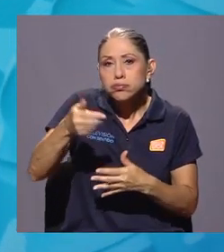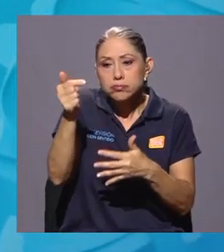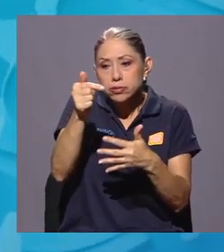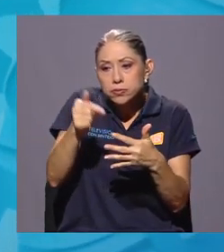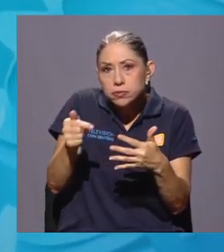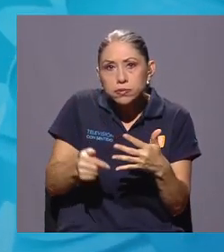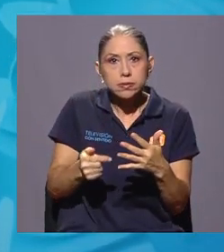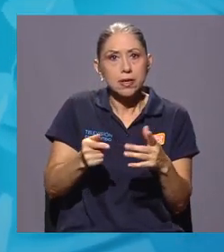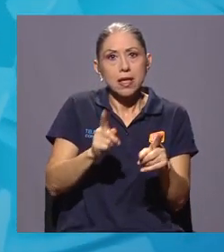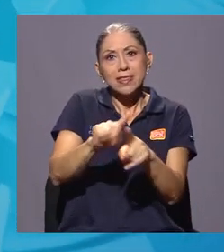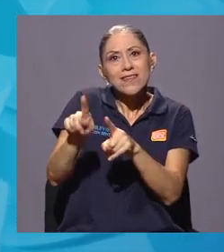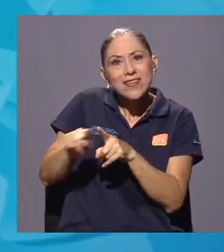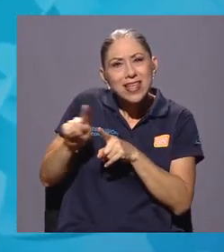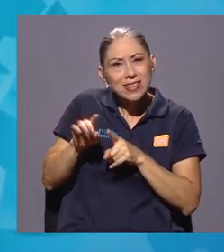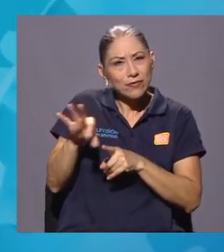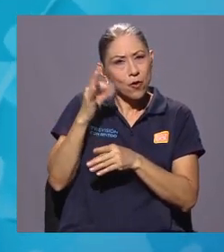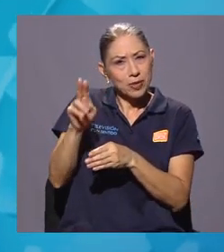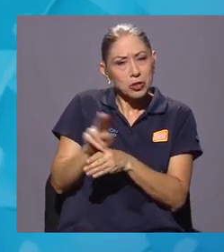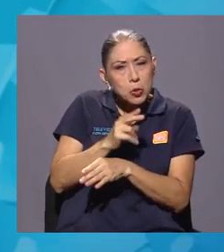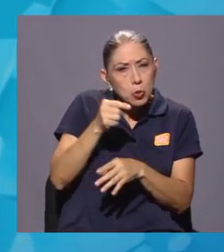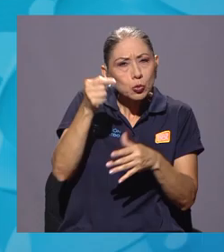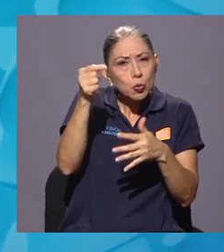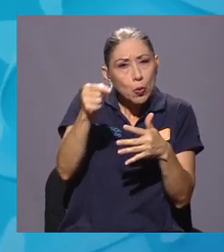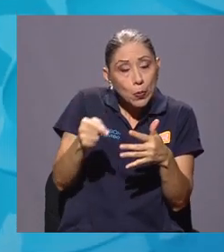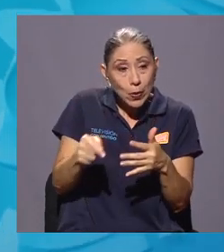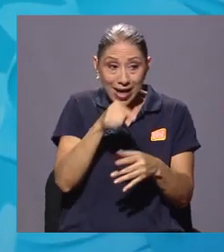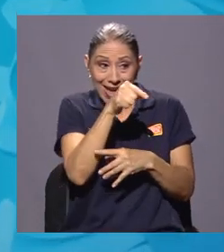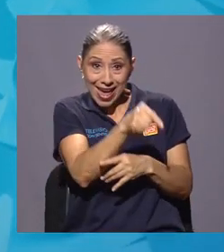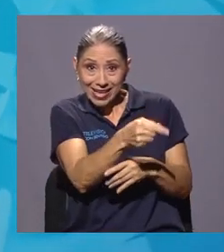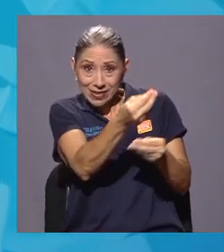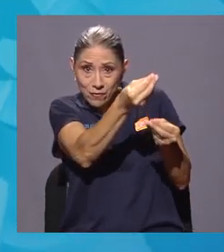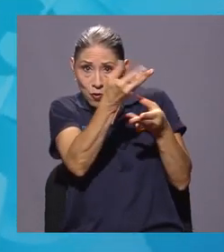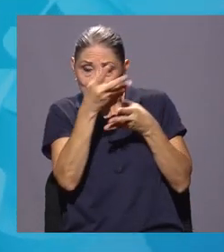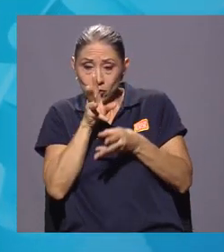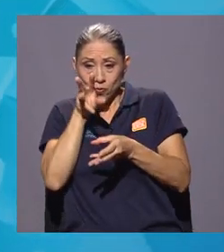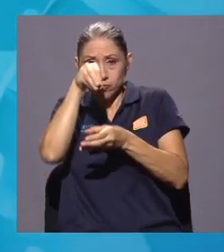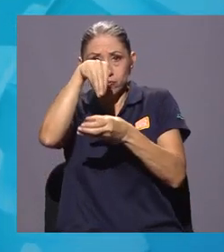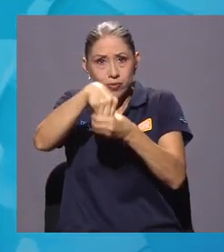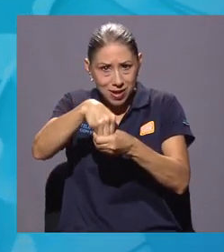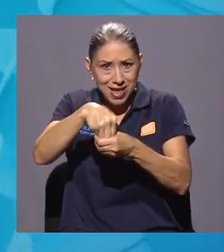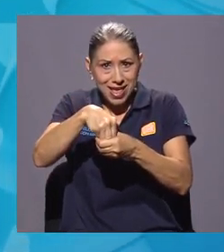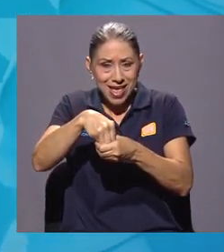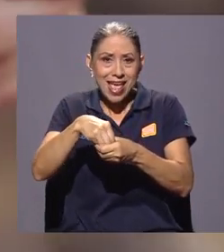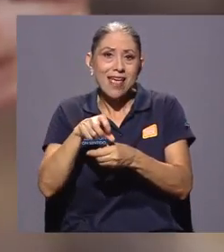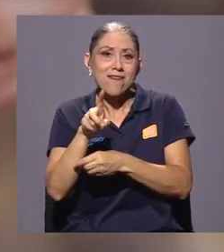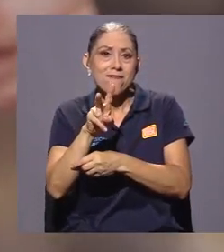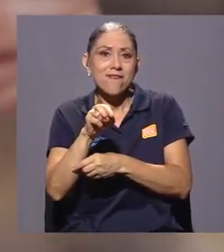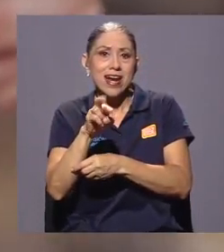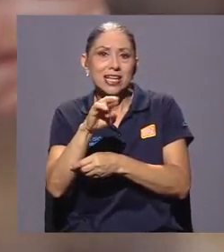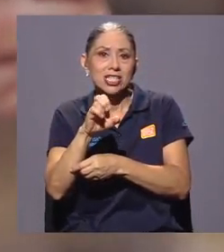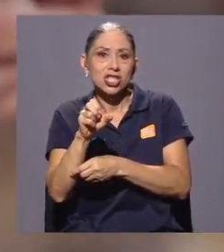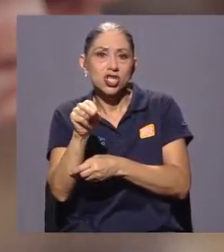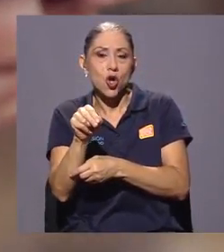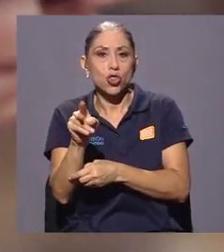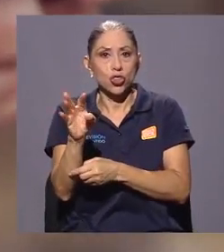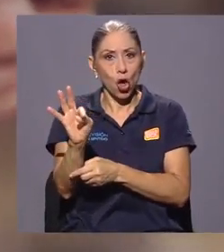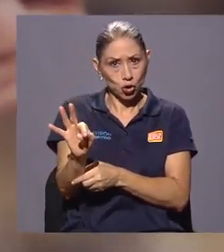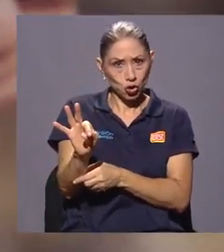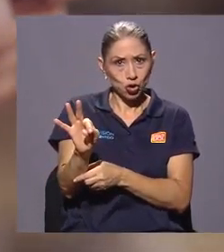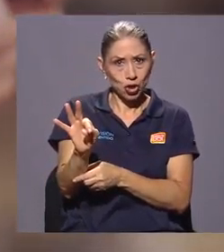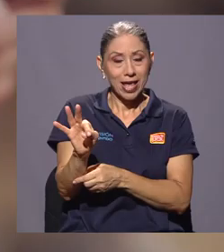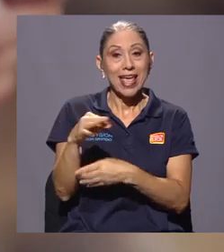aspectos relacionados con facilidad de uso. Esas fueron incorporadas entonces en la versión, ya vemos los dos, que se generó durante